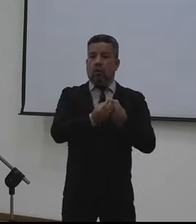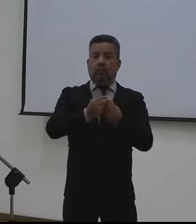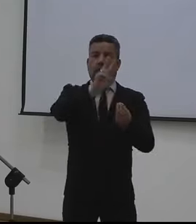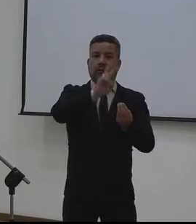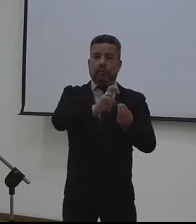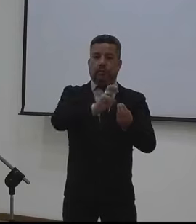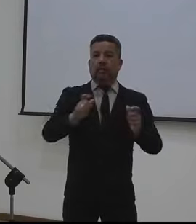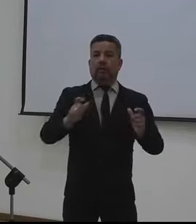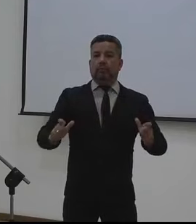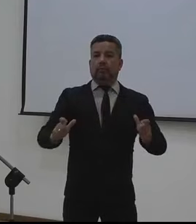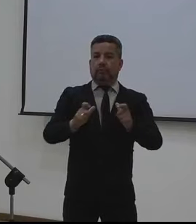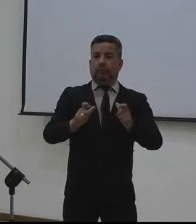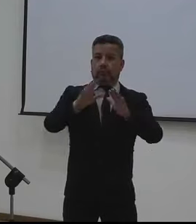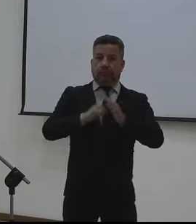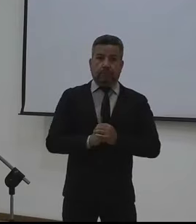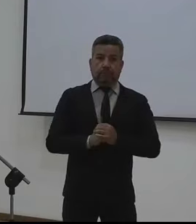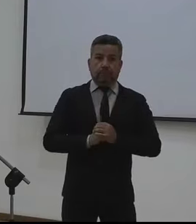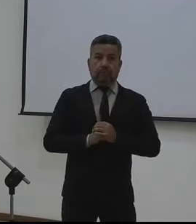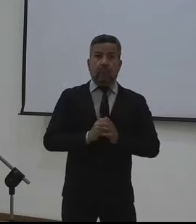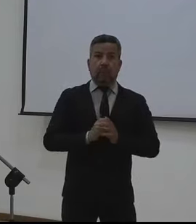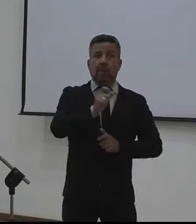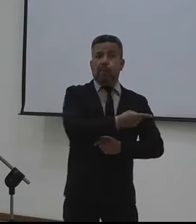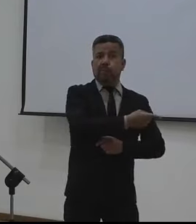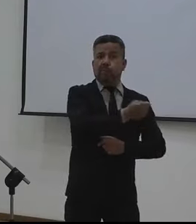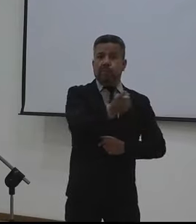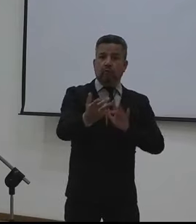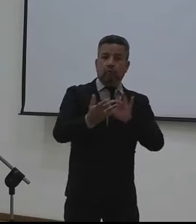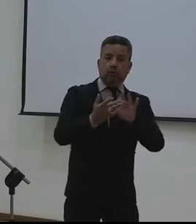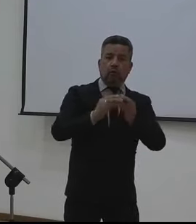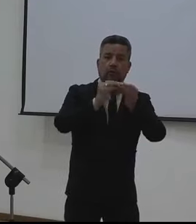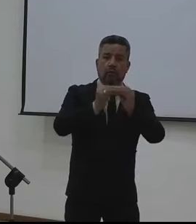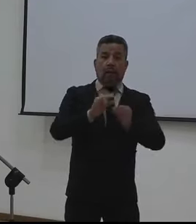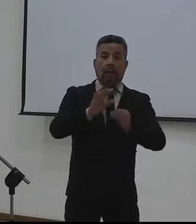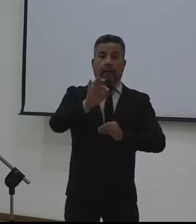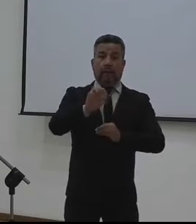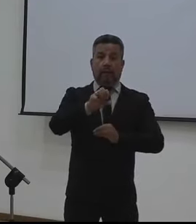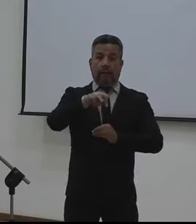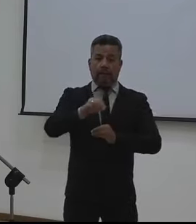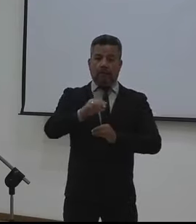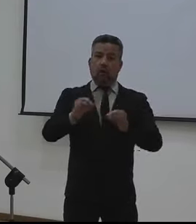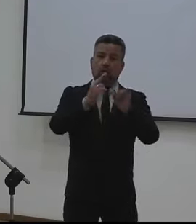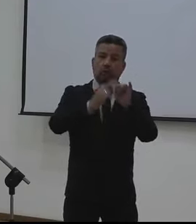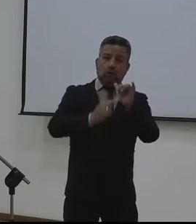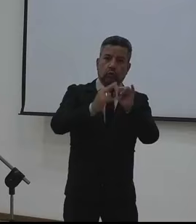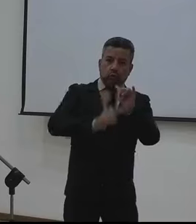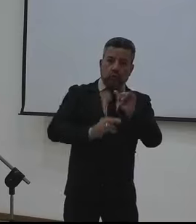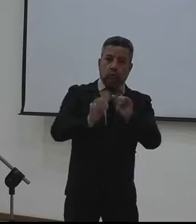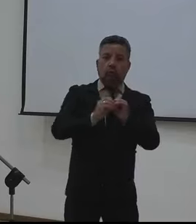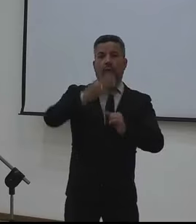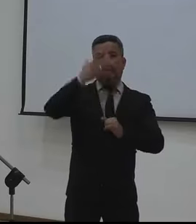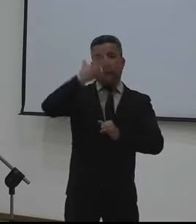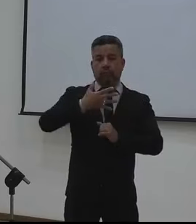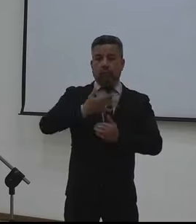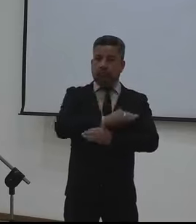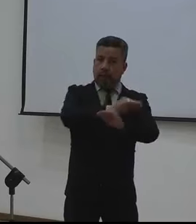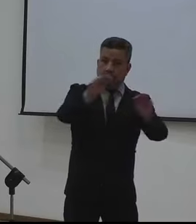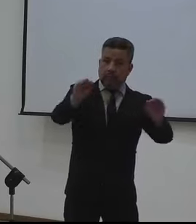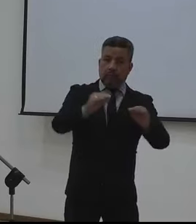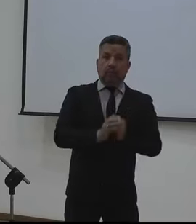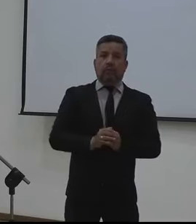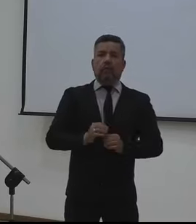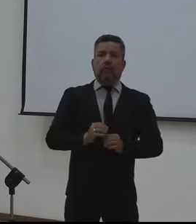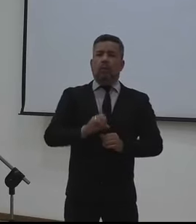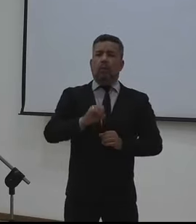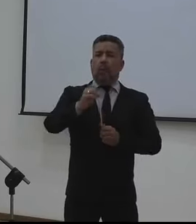Representantes. A todas las personas que están conectadas a través de Teams, de nuestro canal de YouTube y la página de Facebook, les